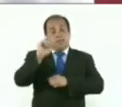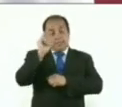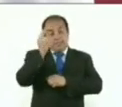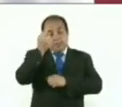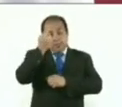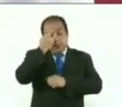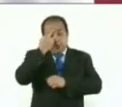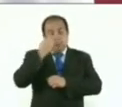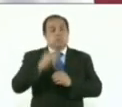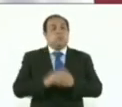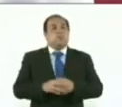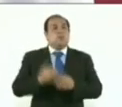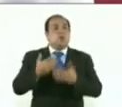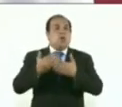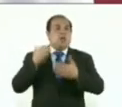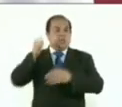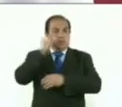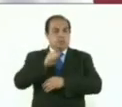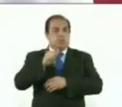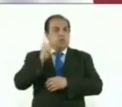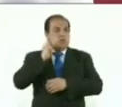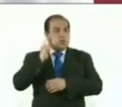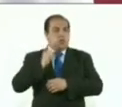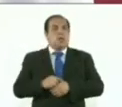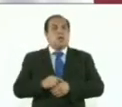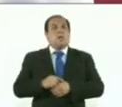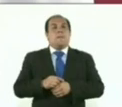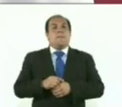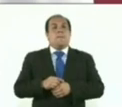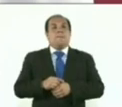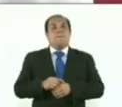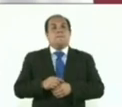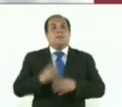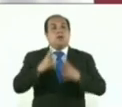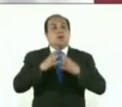momentos siempre escuchamos la desaparición del Estado Mayor presidencial,